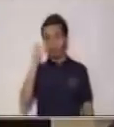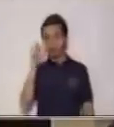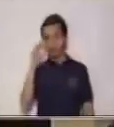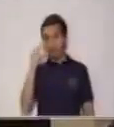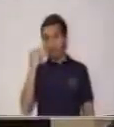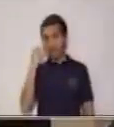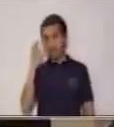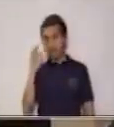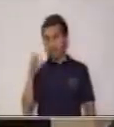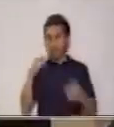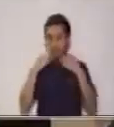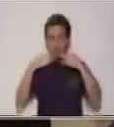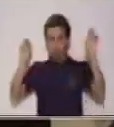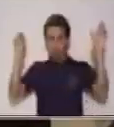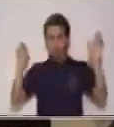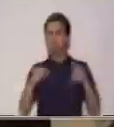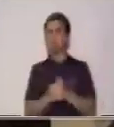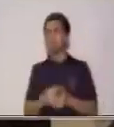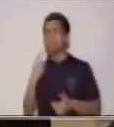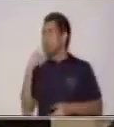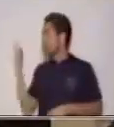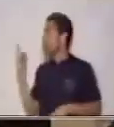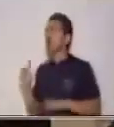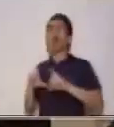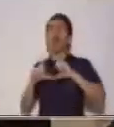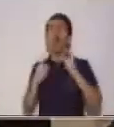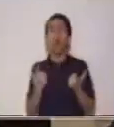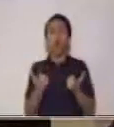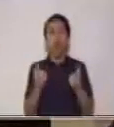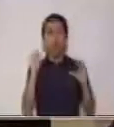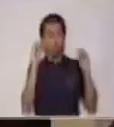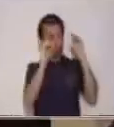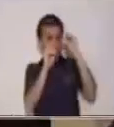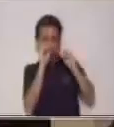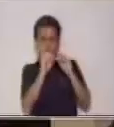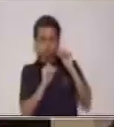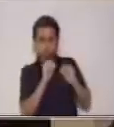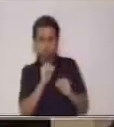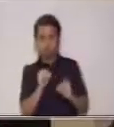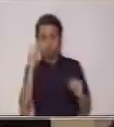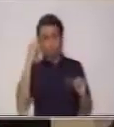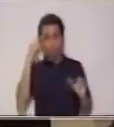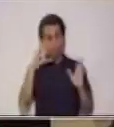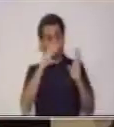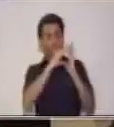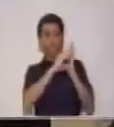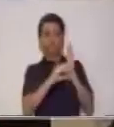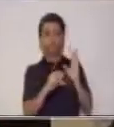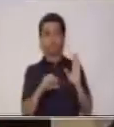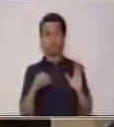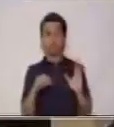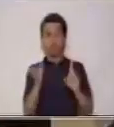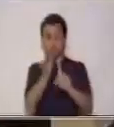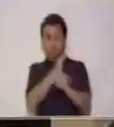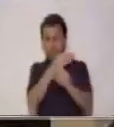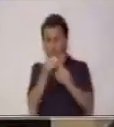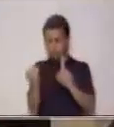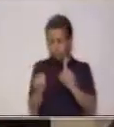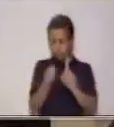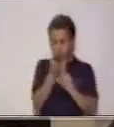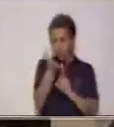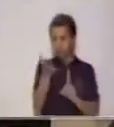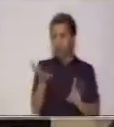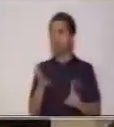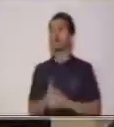de los textos persuasivos, antes de pasar al anuncio. En la mayoría de los textos se presenta esta